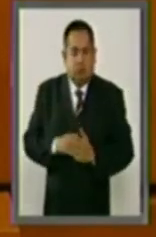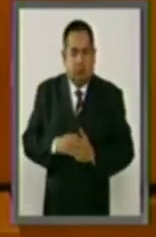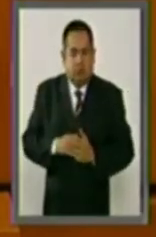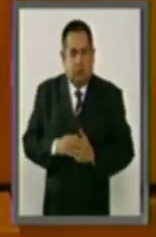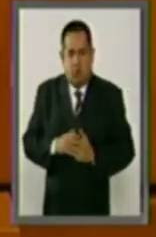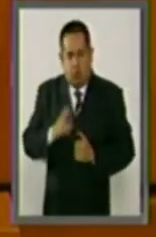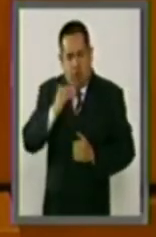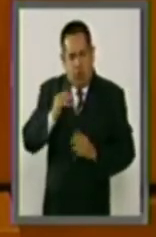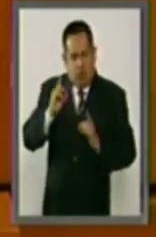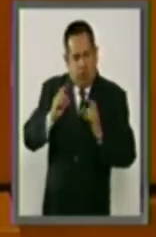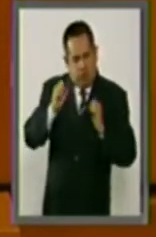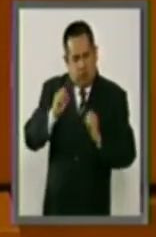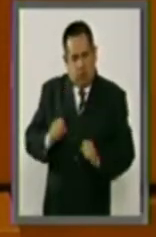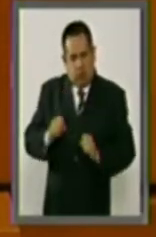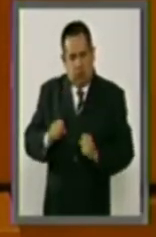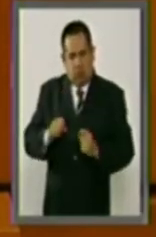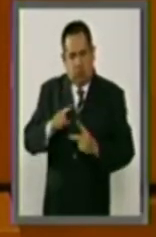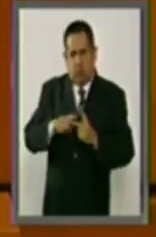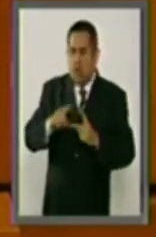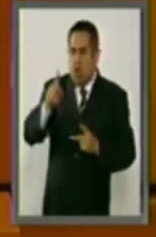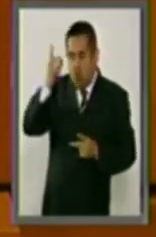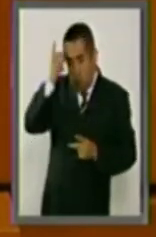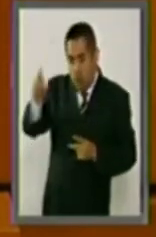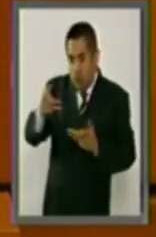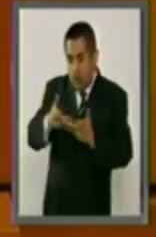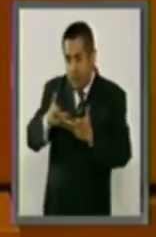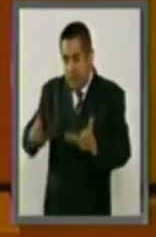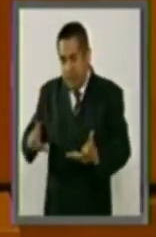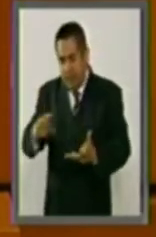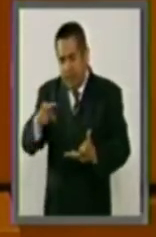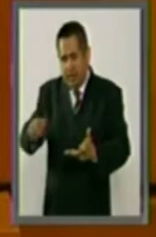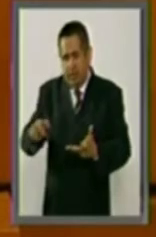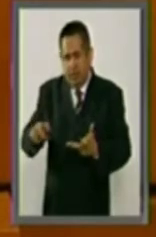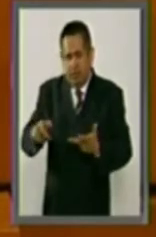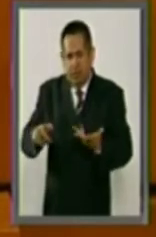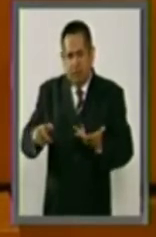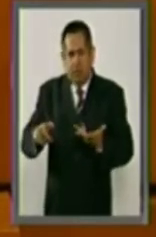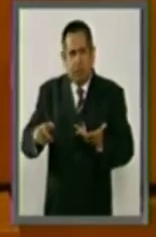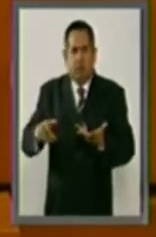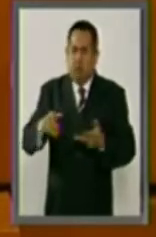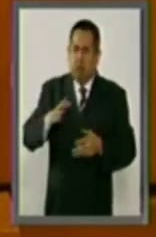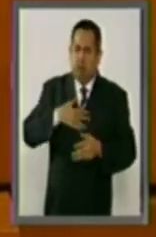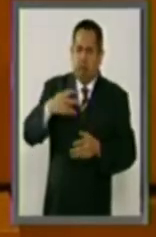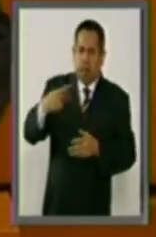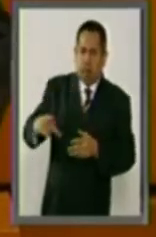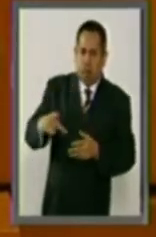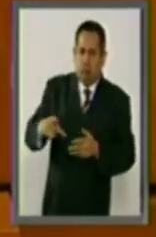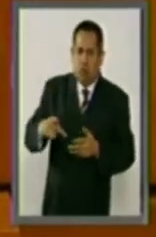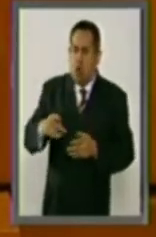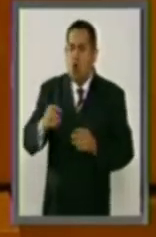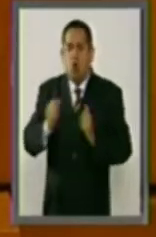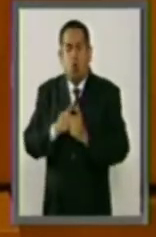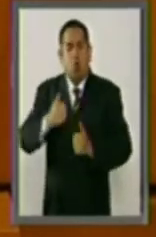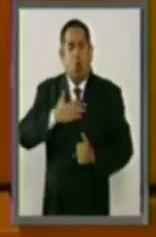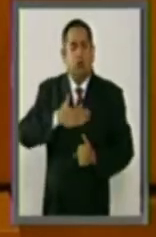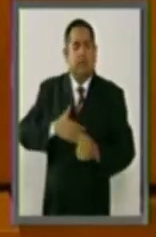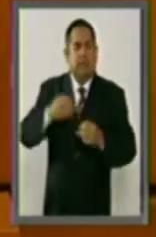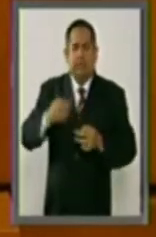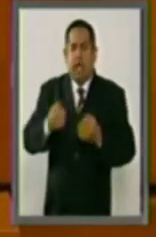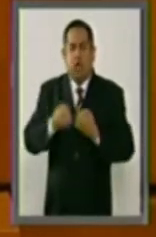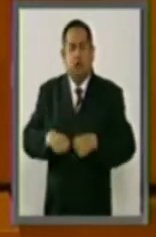Indiscutiblemente, que los posesionarios de la tierra ven en ella no sólo propiedad, ven en ella justicia social,